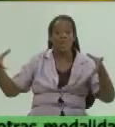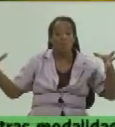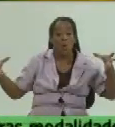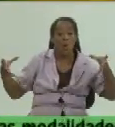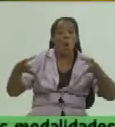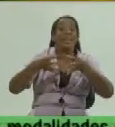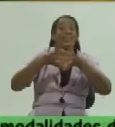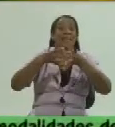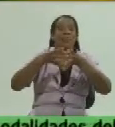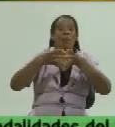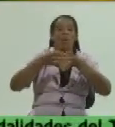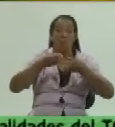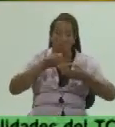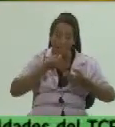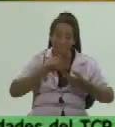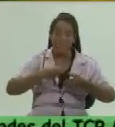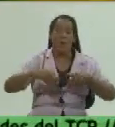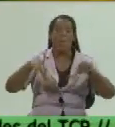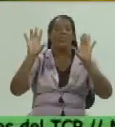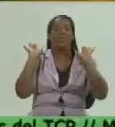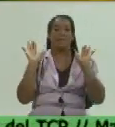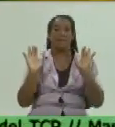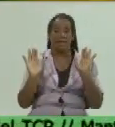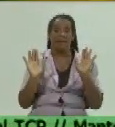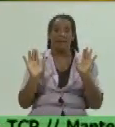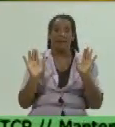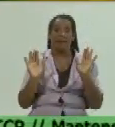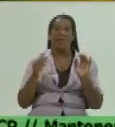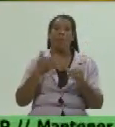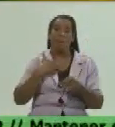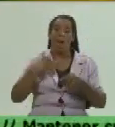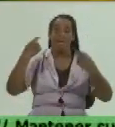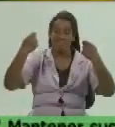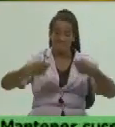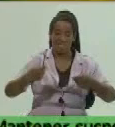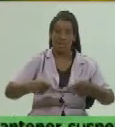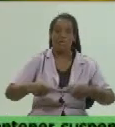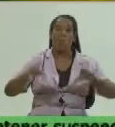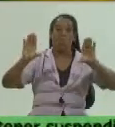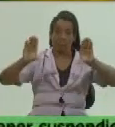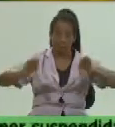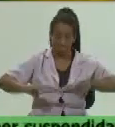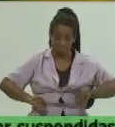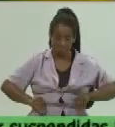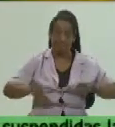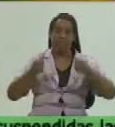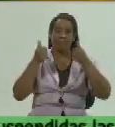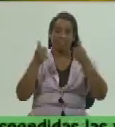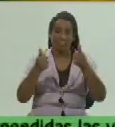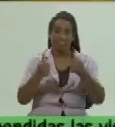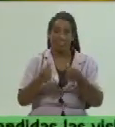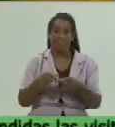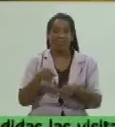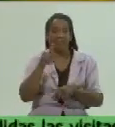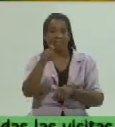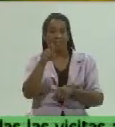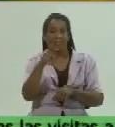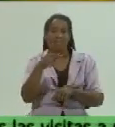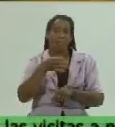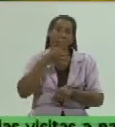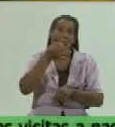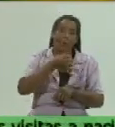propicia yo diría una toma acertada de decisiones y bueno a través de ustedes por los propios estados de opinión